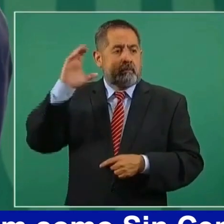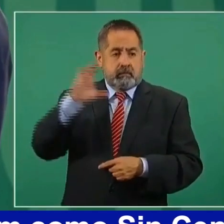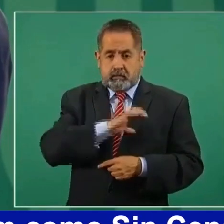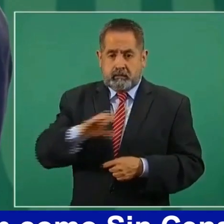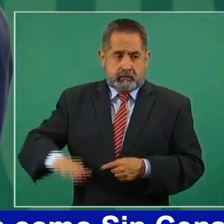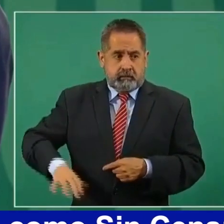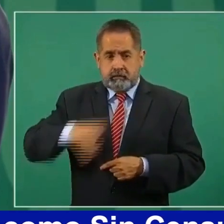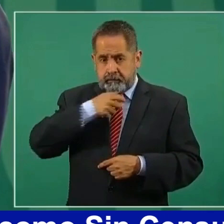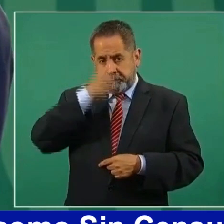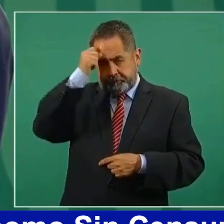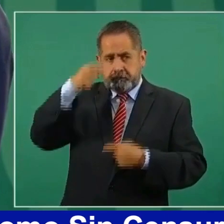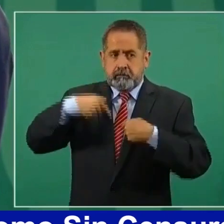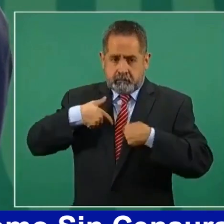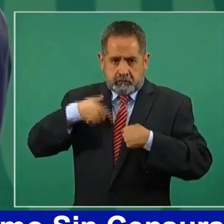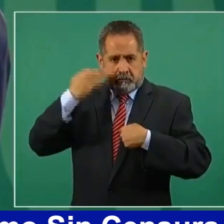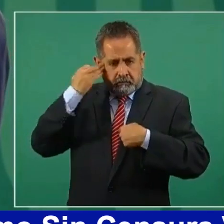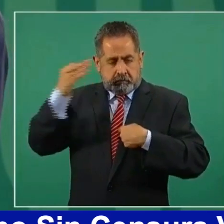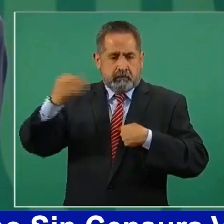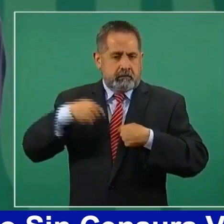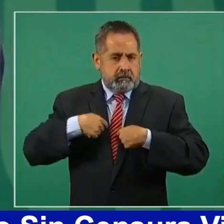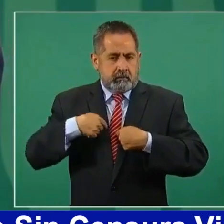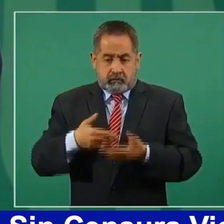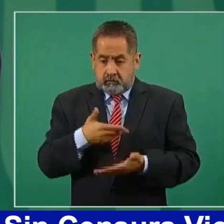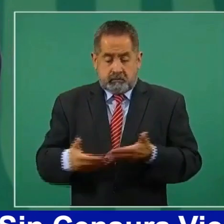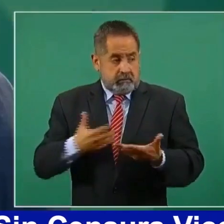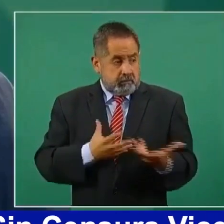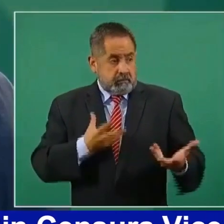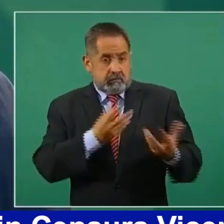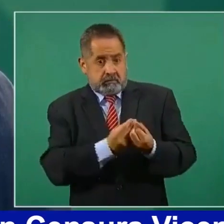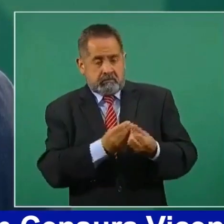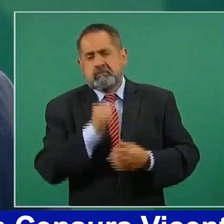y ahora no.